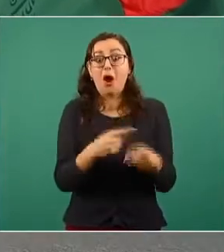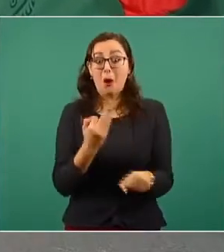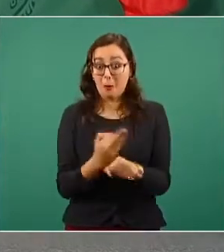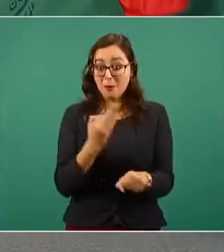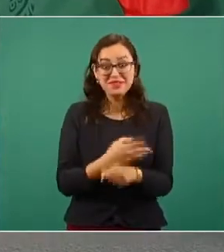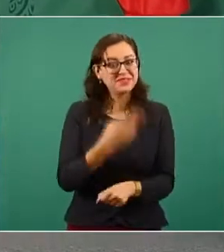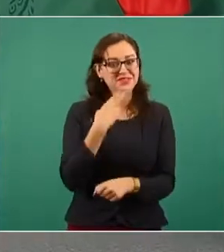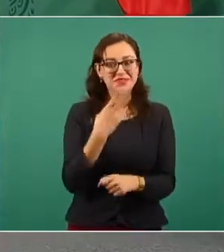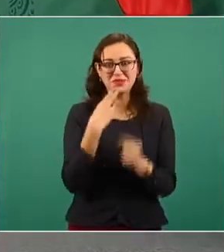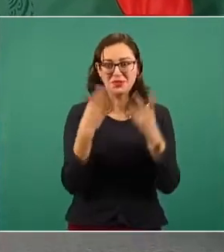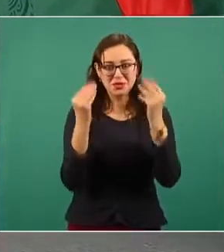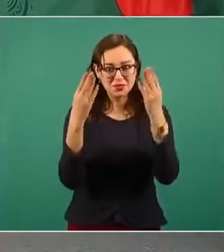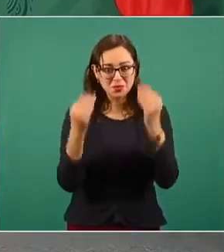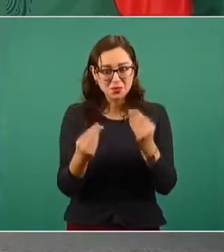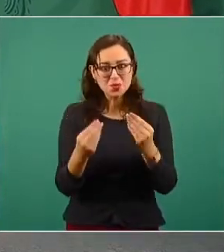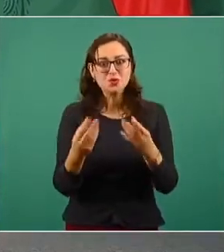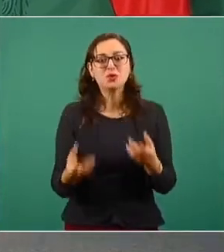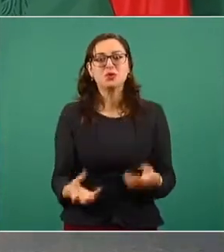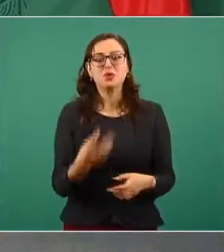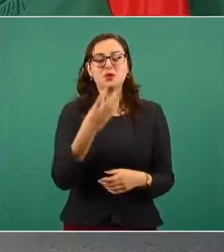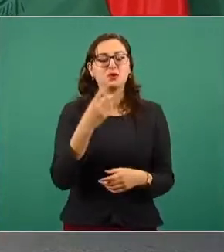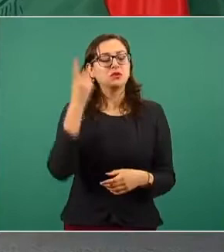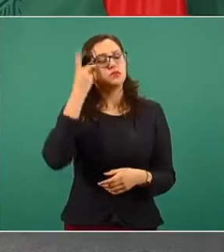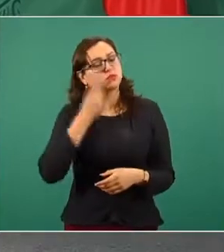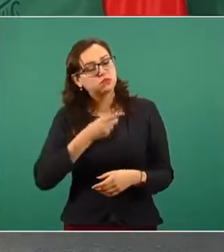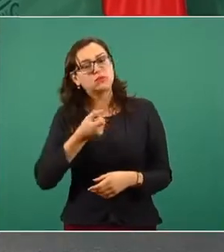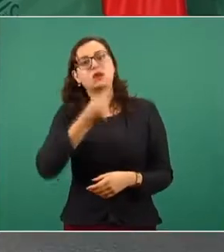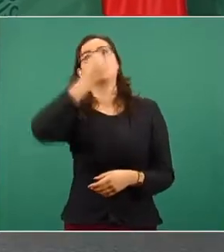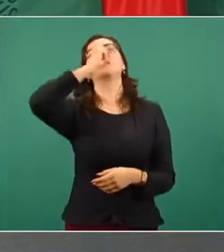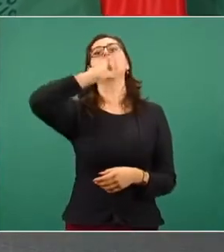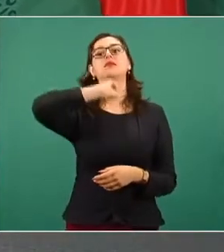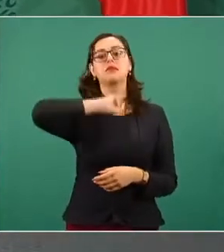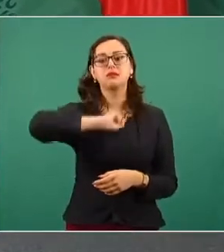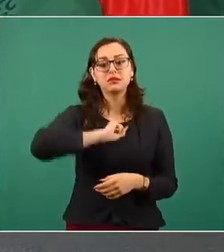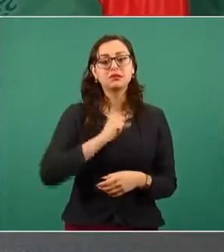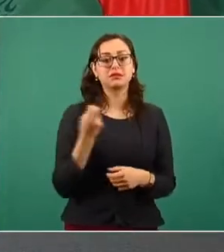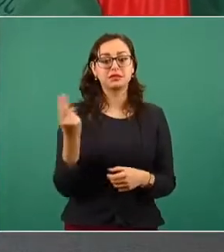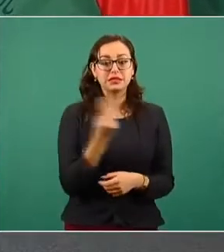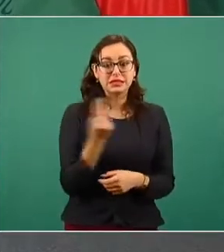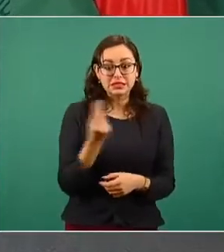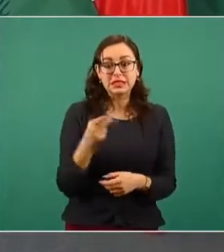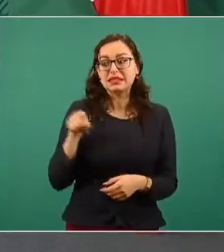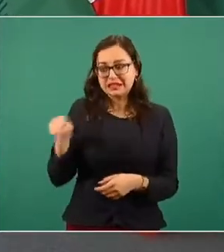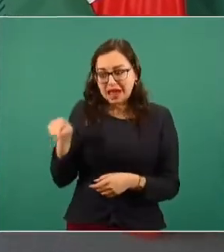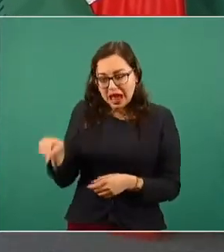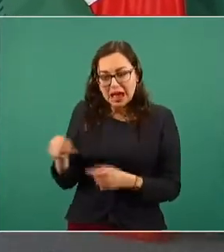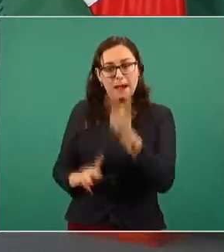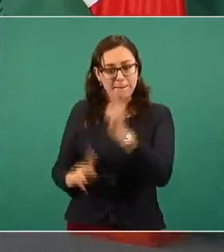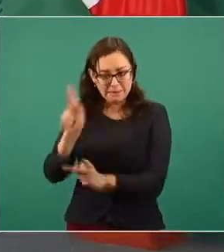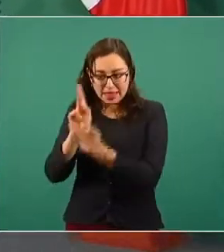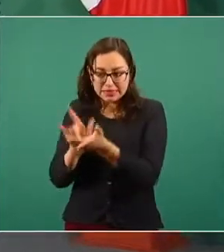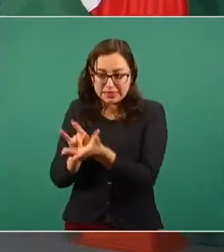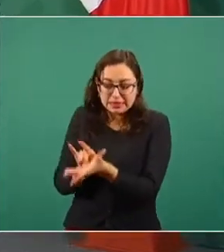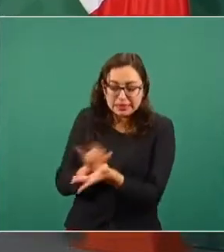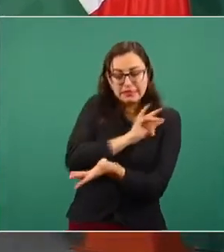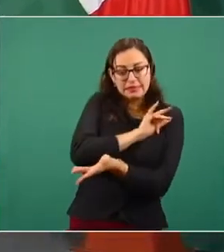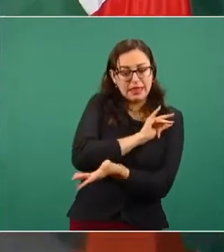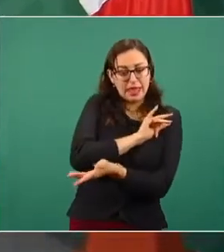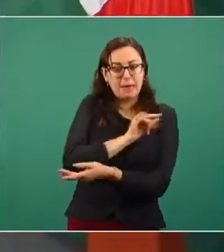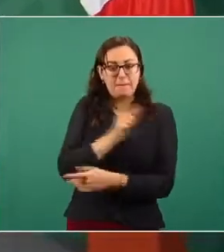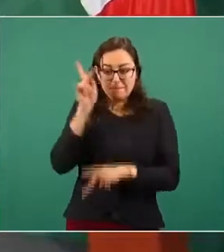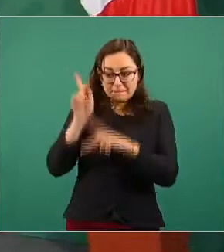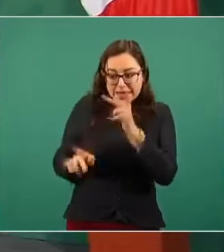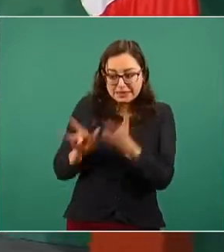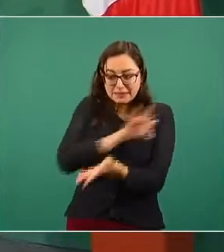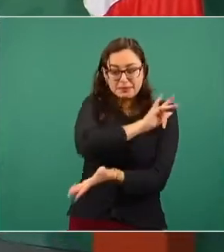últimamente también para poder resolver el tema de los enfermos de COVID, en